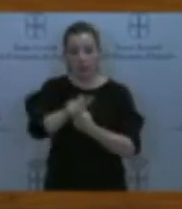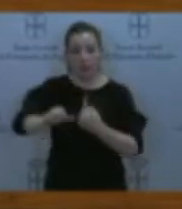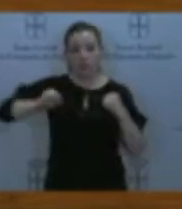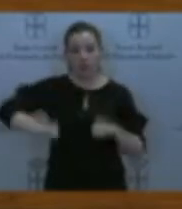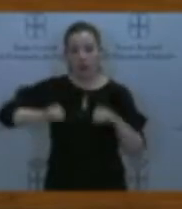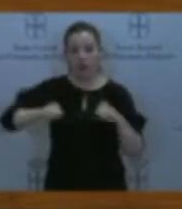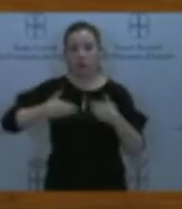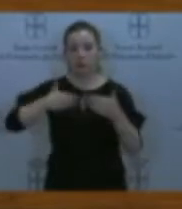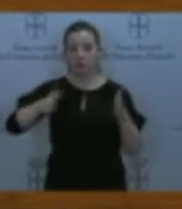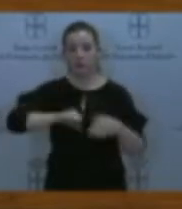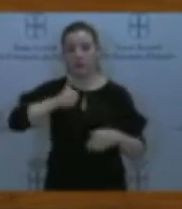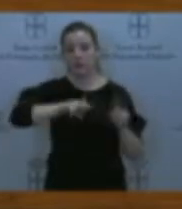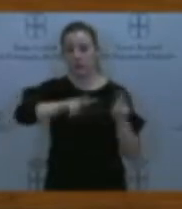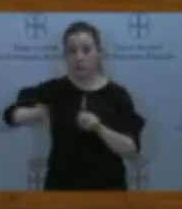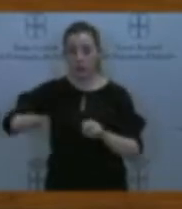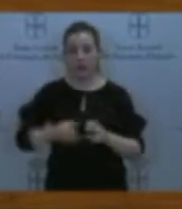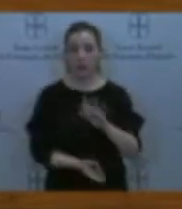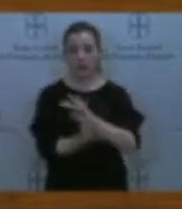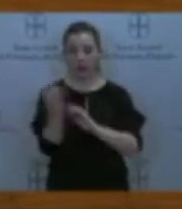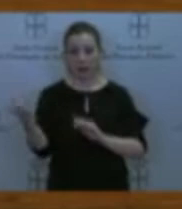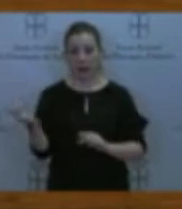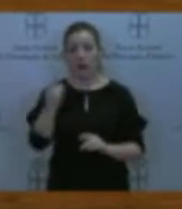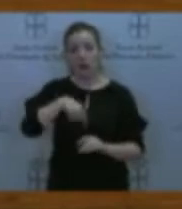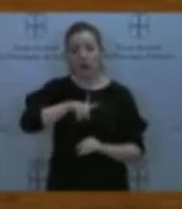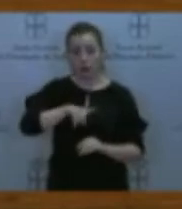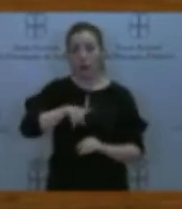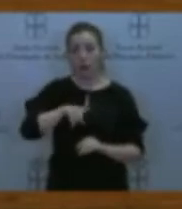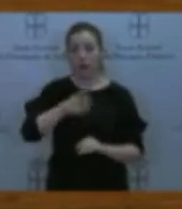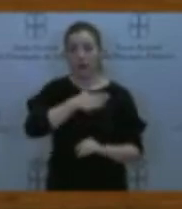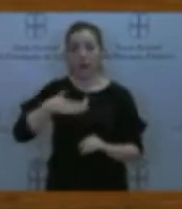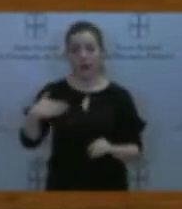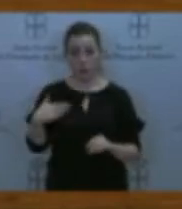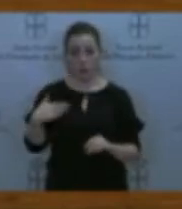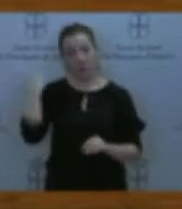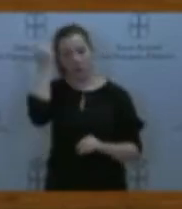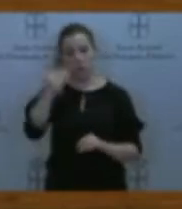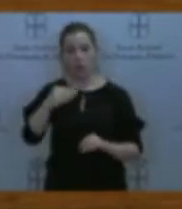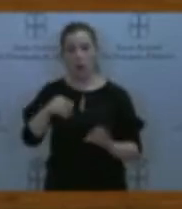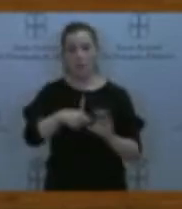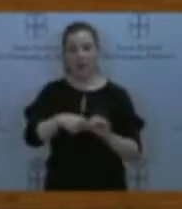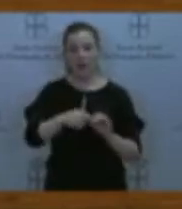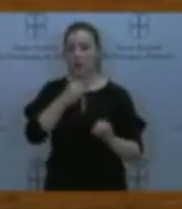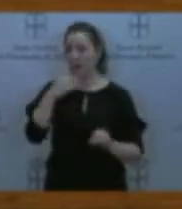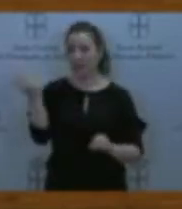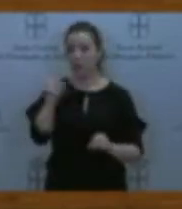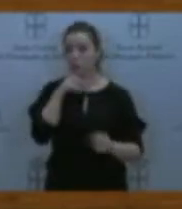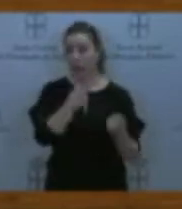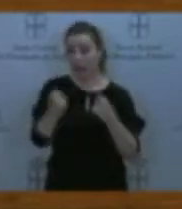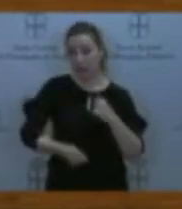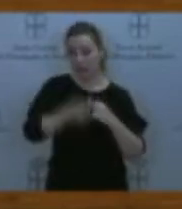de nuevas residencias. Entonces, saludamos esta creación de plazas. Es claramente insuficiente porque las necesidades son mayores, pero